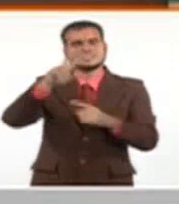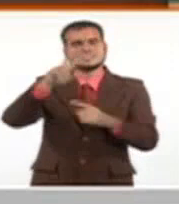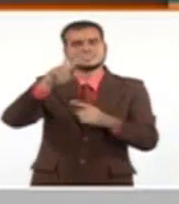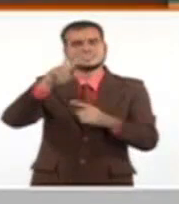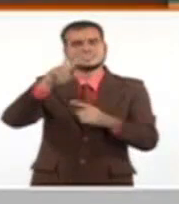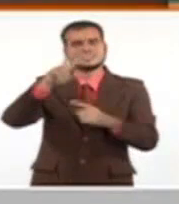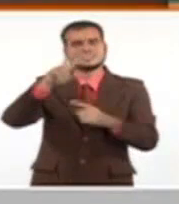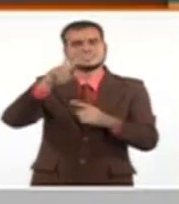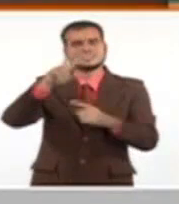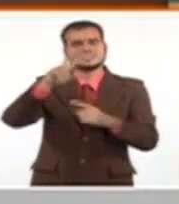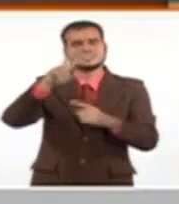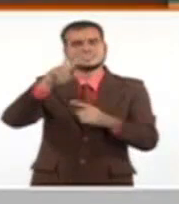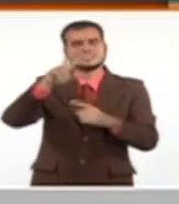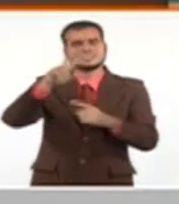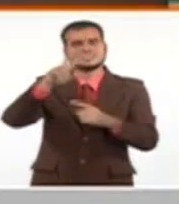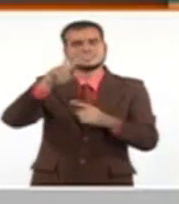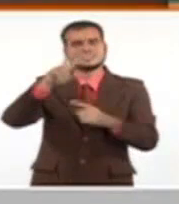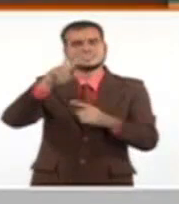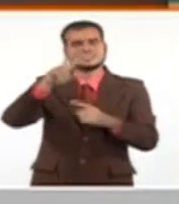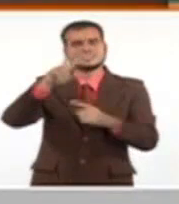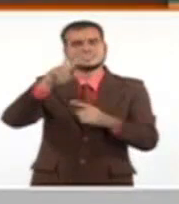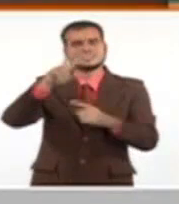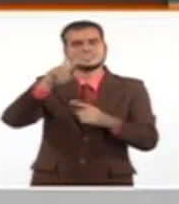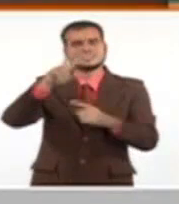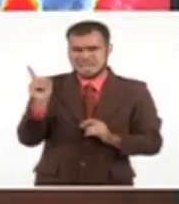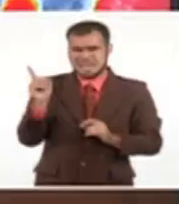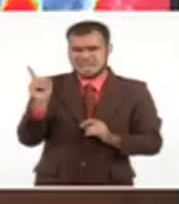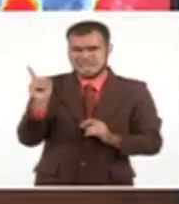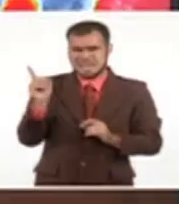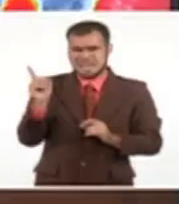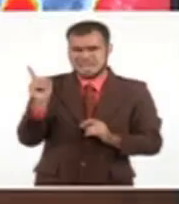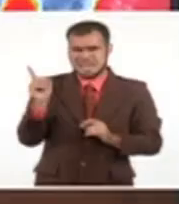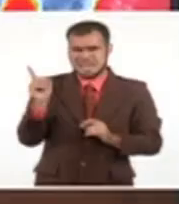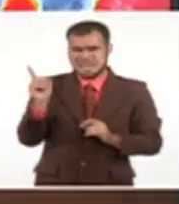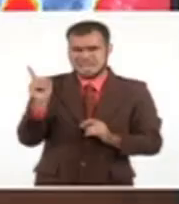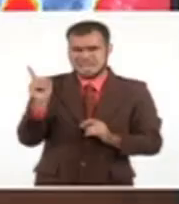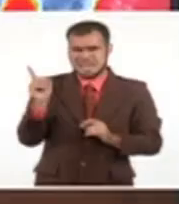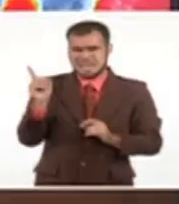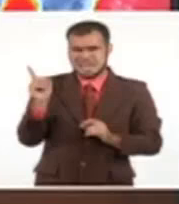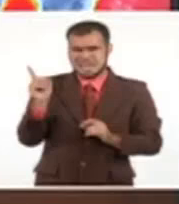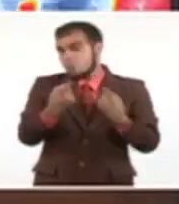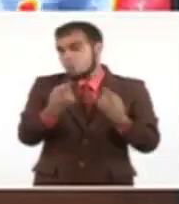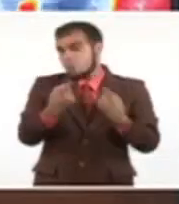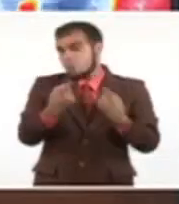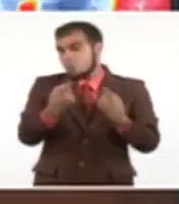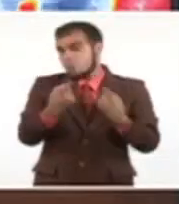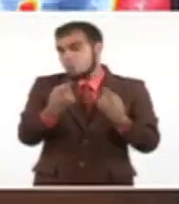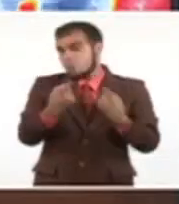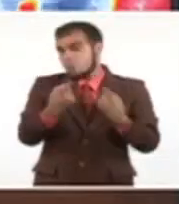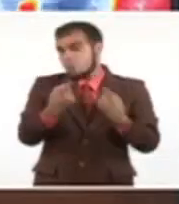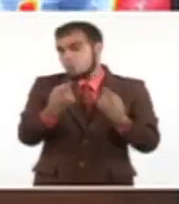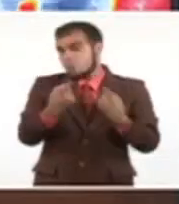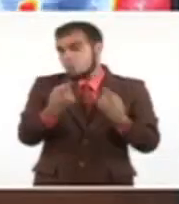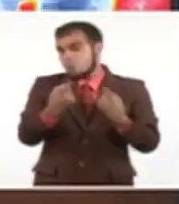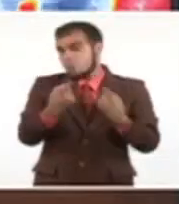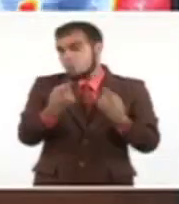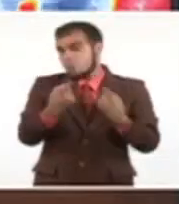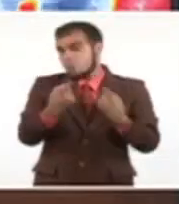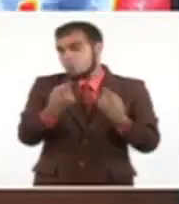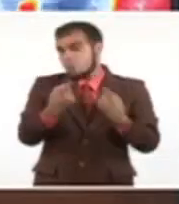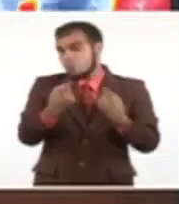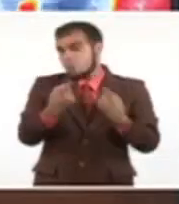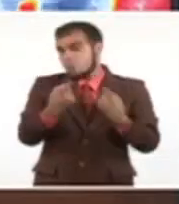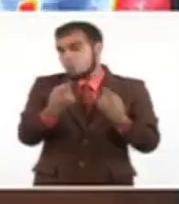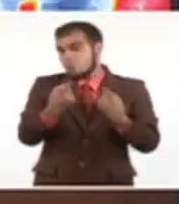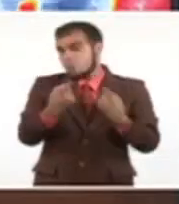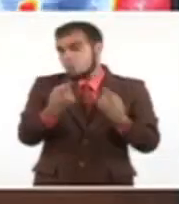paloma. porque va a cruzar sobre tierra y no se va a intensificar por eso. Bueno, muchísimas gracias doctor por esta